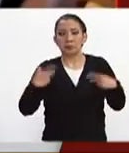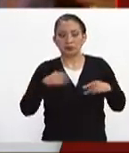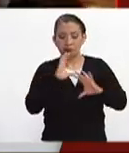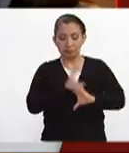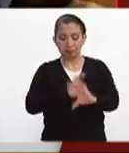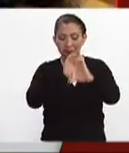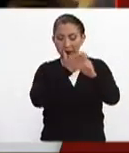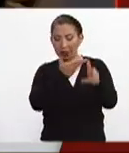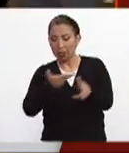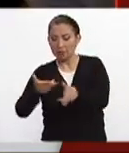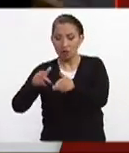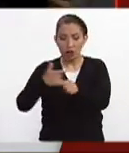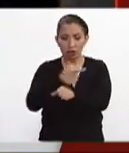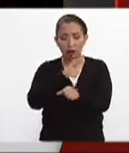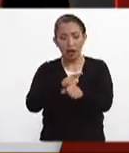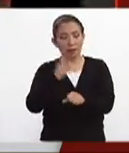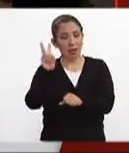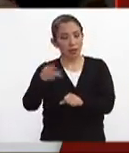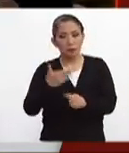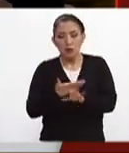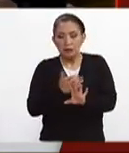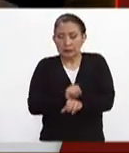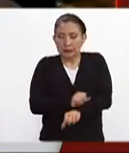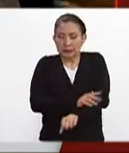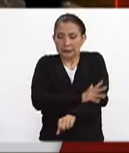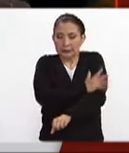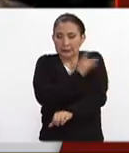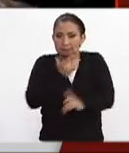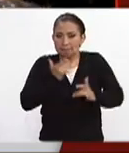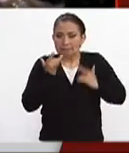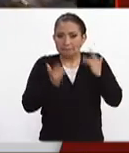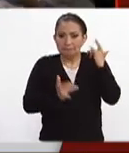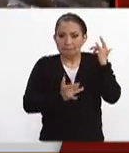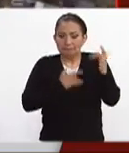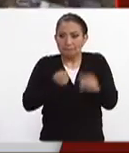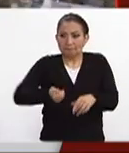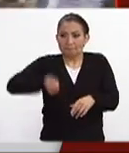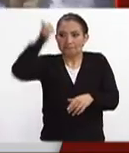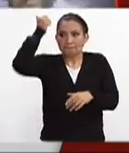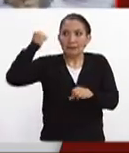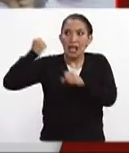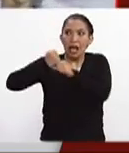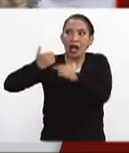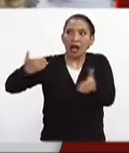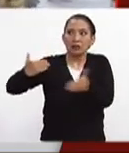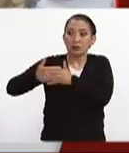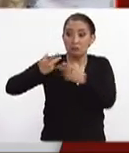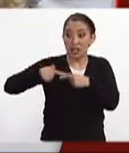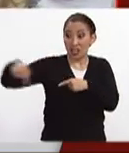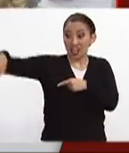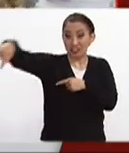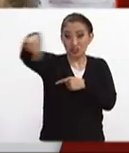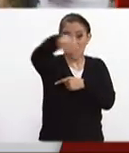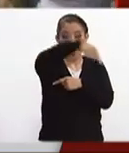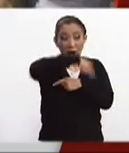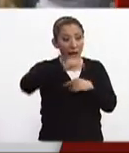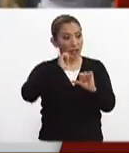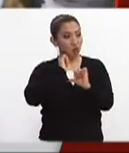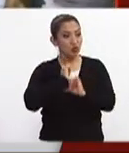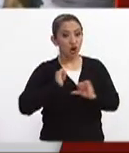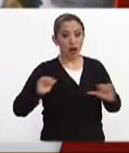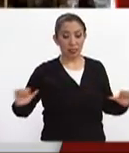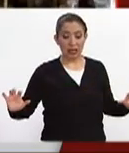cantó el himno y fue algo sumamente emotivo ver como por primera vez en muchos años la ciudadanía y las